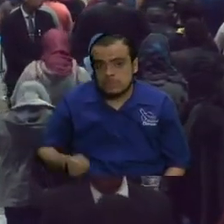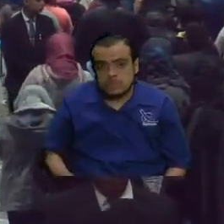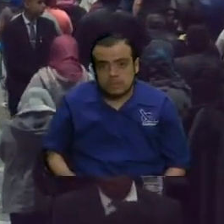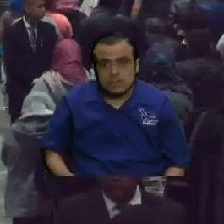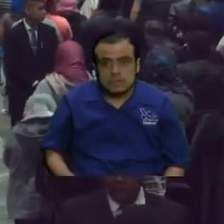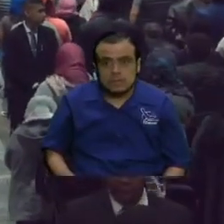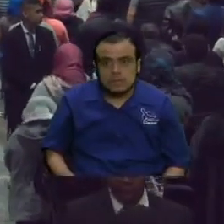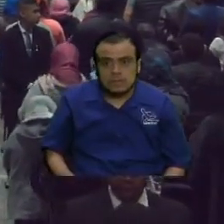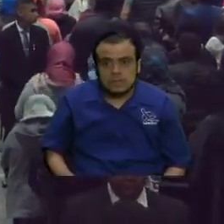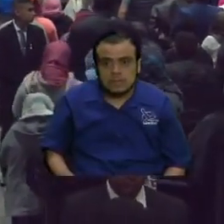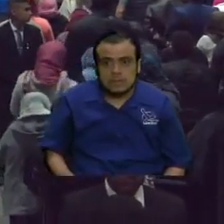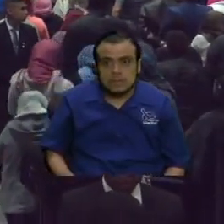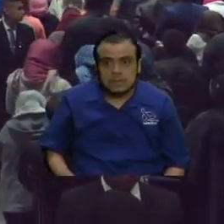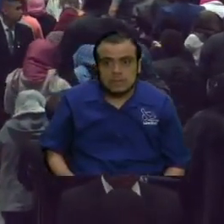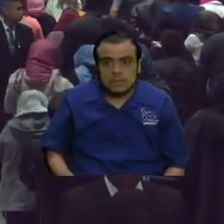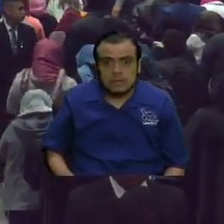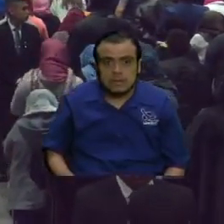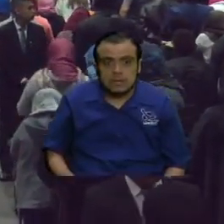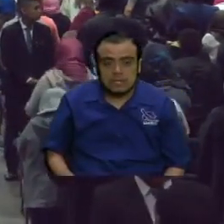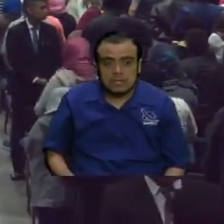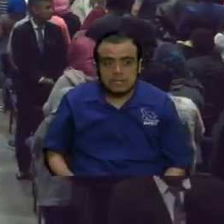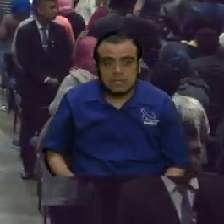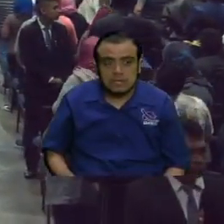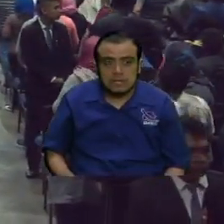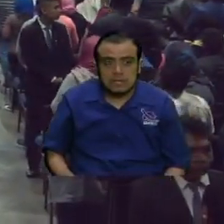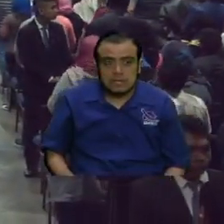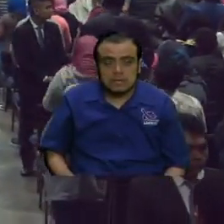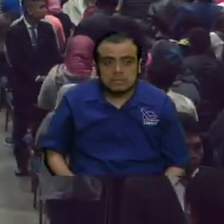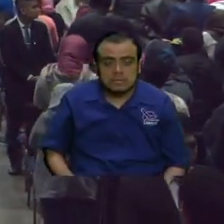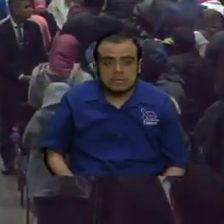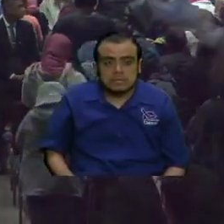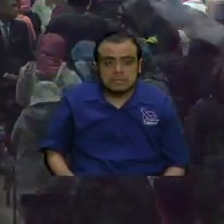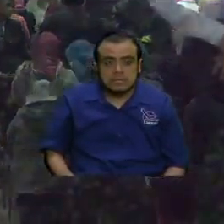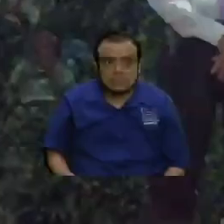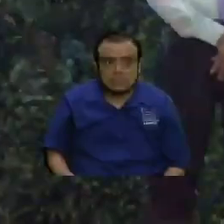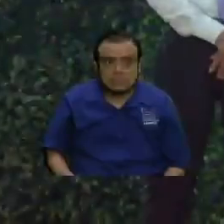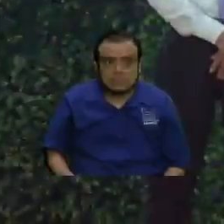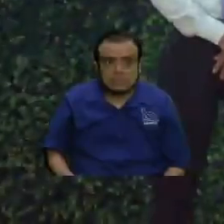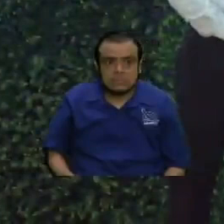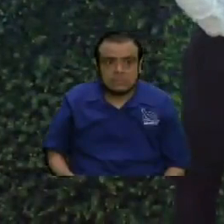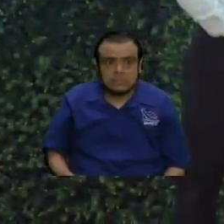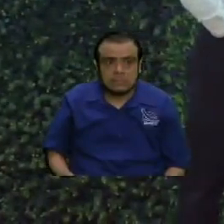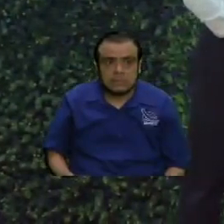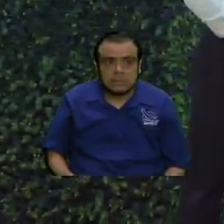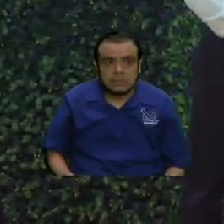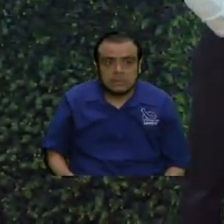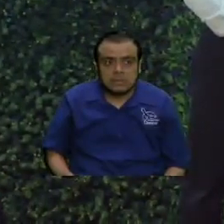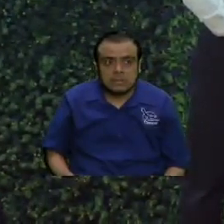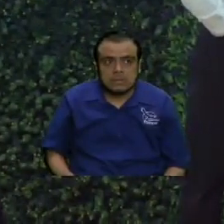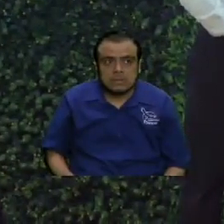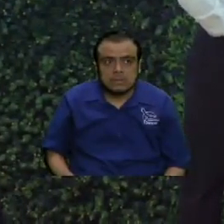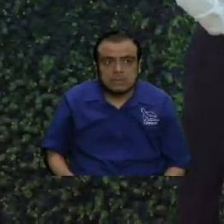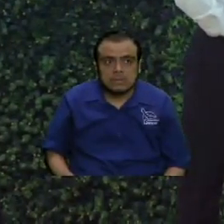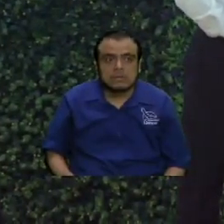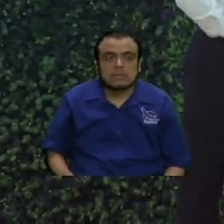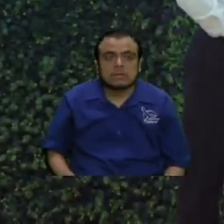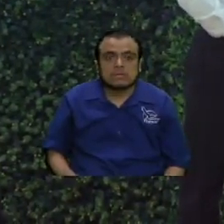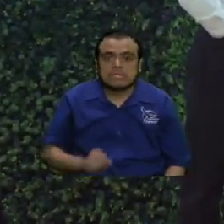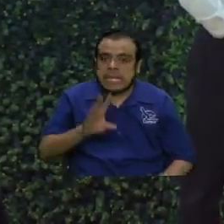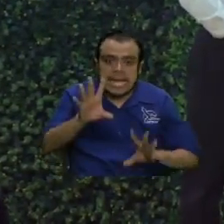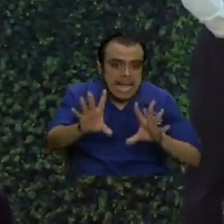entrelaza con la puerta fe bienvenidos mis hermanos ahorita vamos a orar por ustedes si hay alguien más